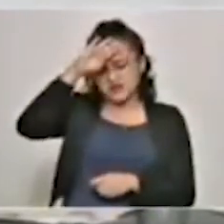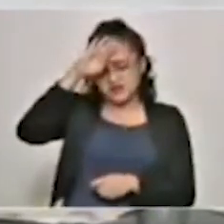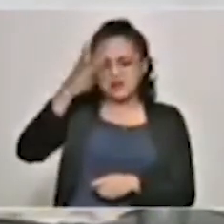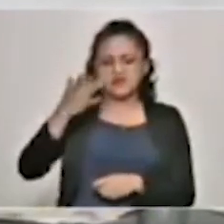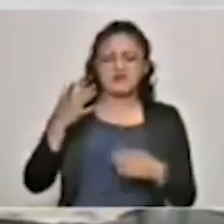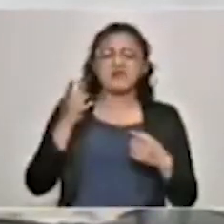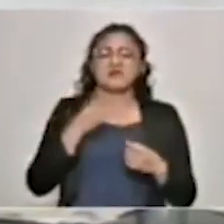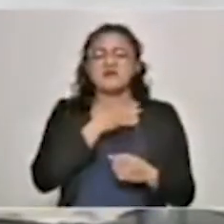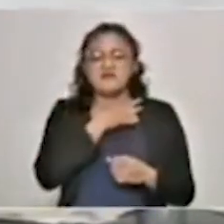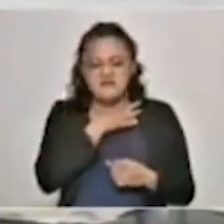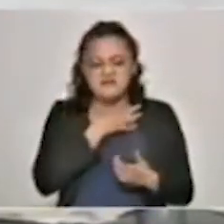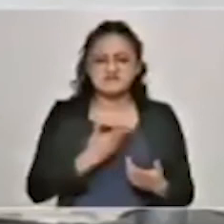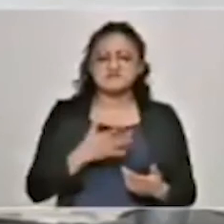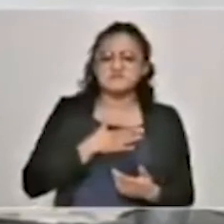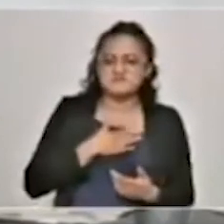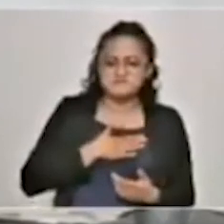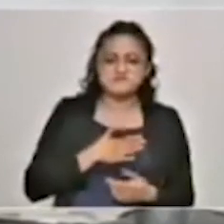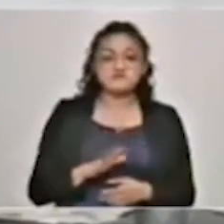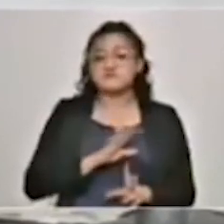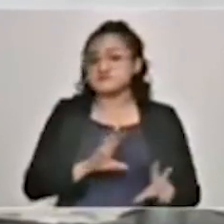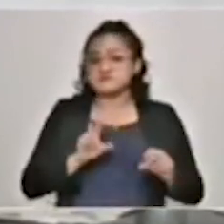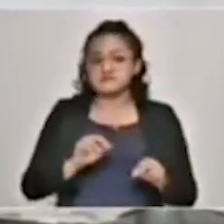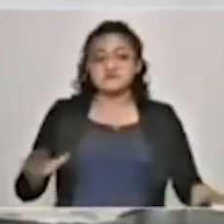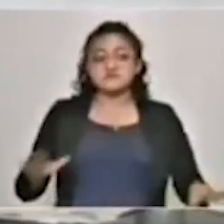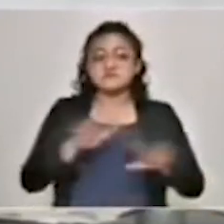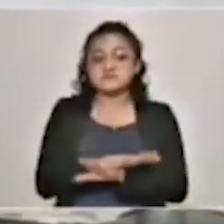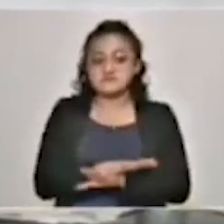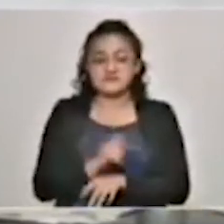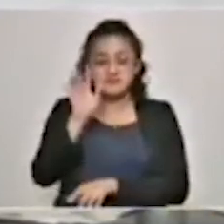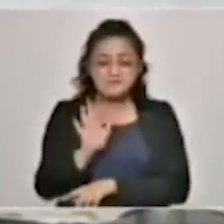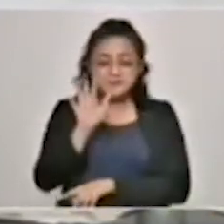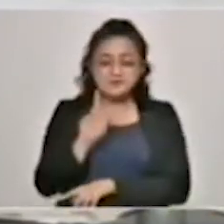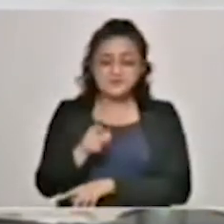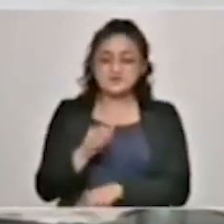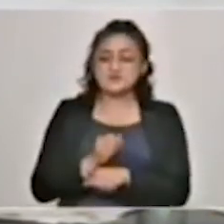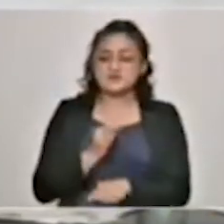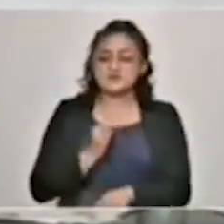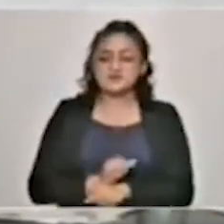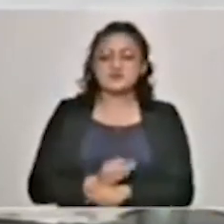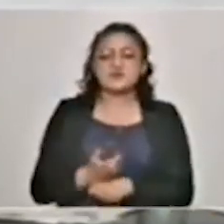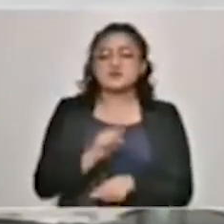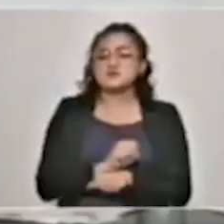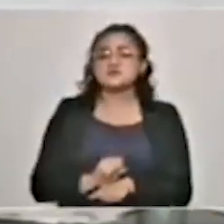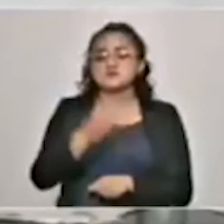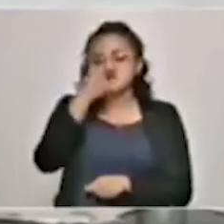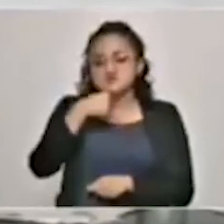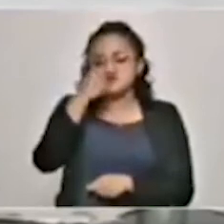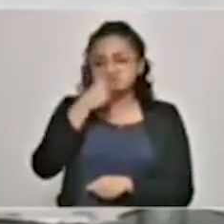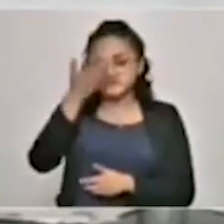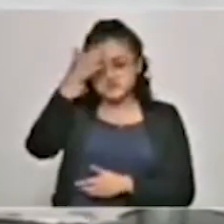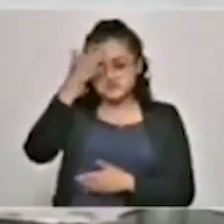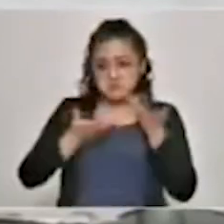dolor de garganta, tos, sino que parece como si fuera una simple gripa ya sin